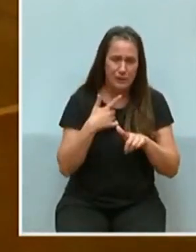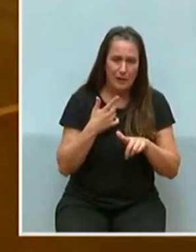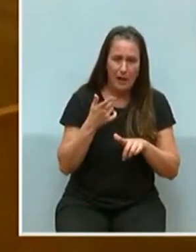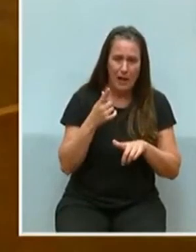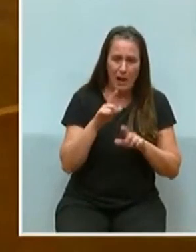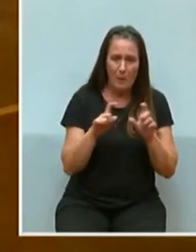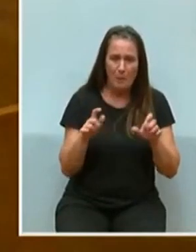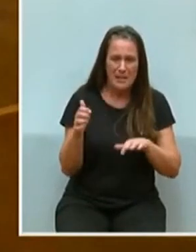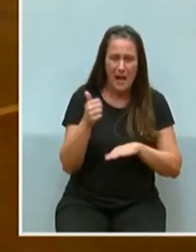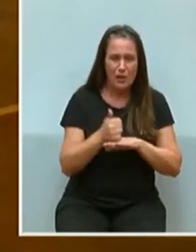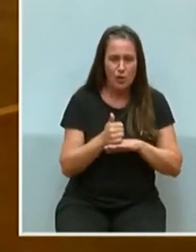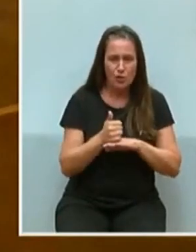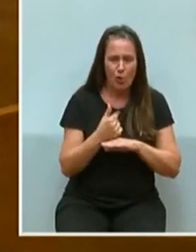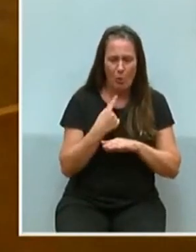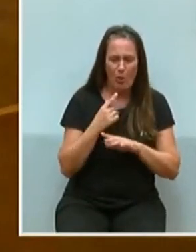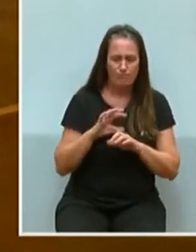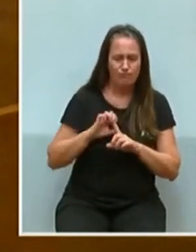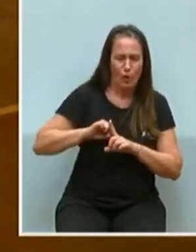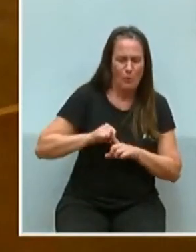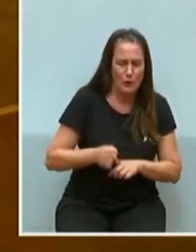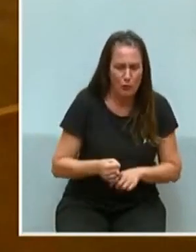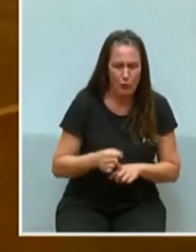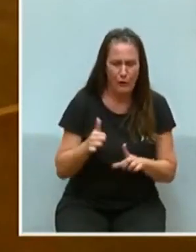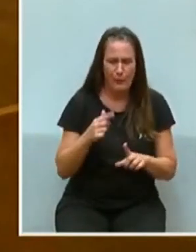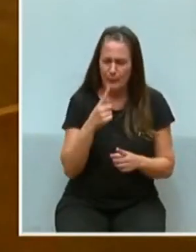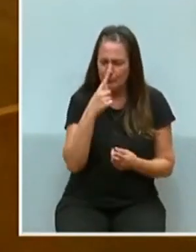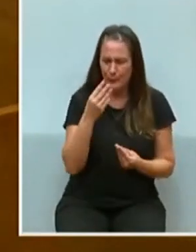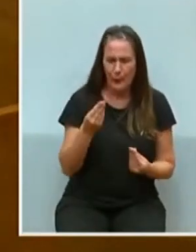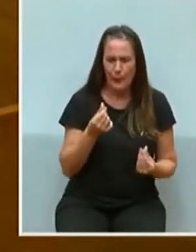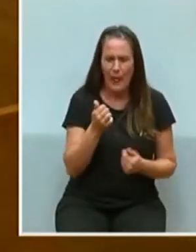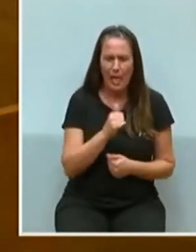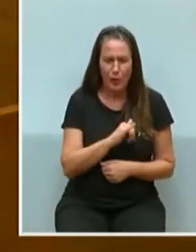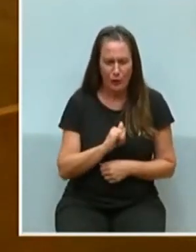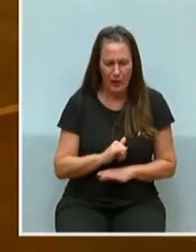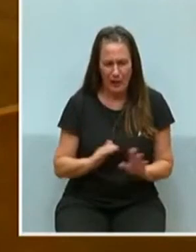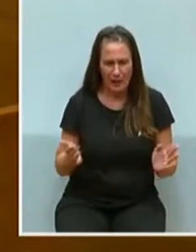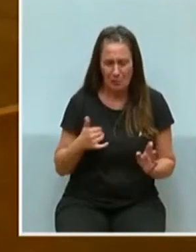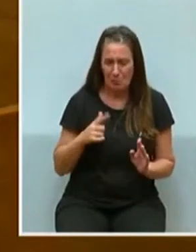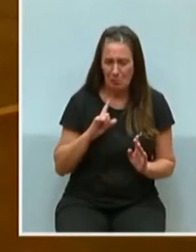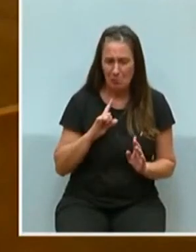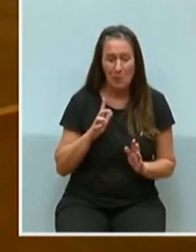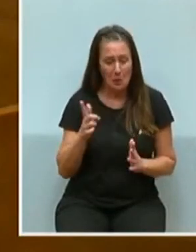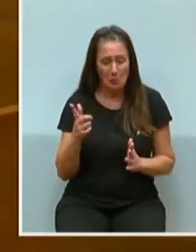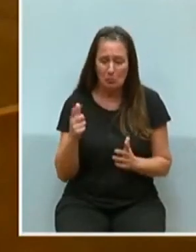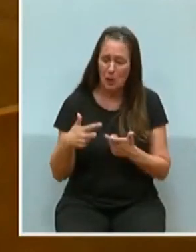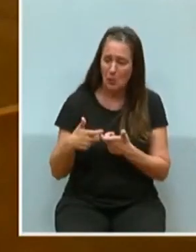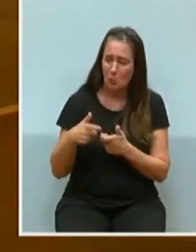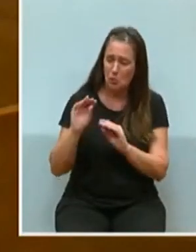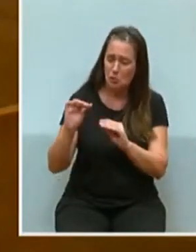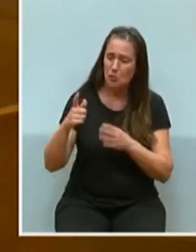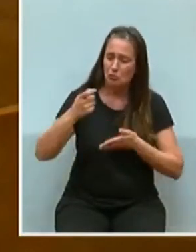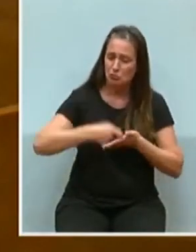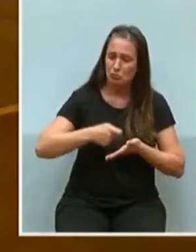huele a azufre, pero no le hacen ascos al dinero que sale de los impuestos con los que se pagan y con los que se